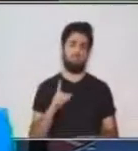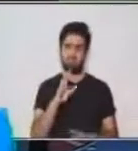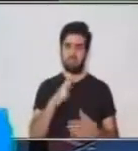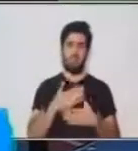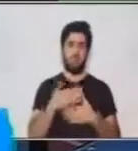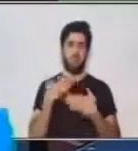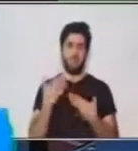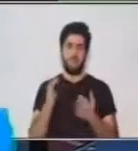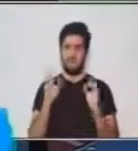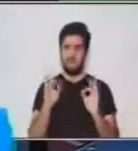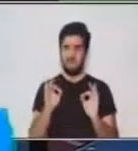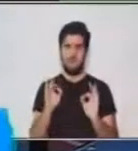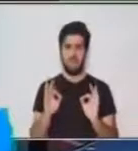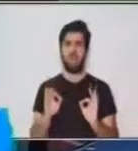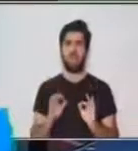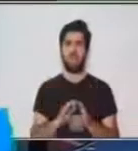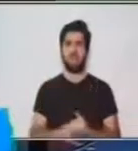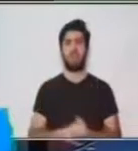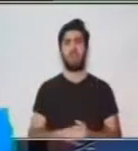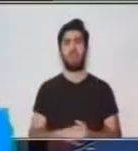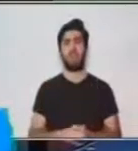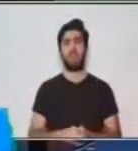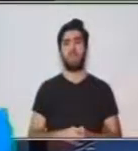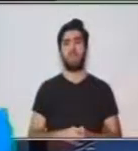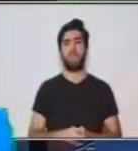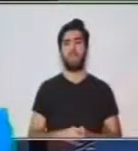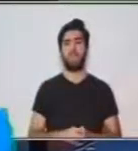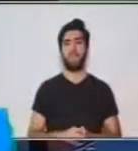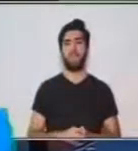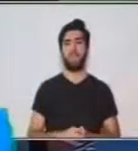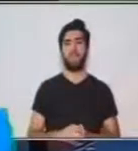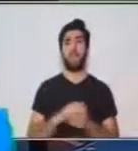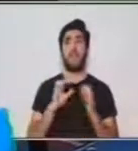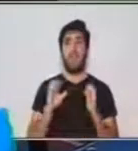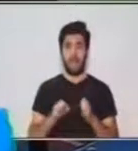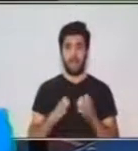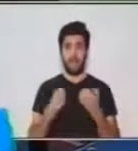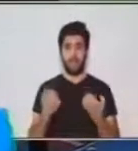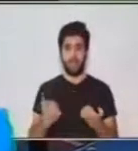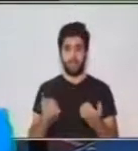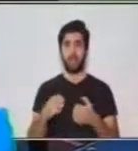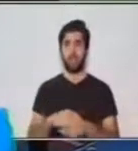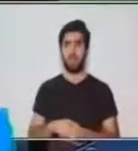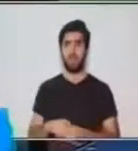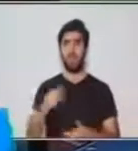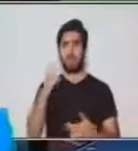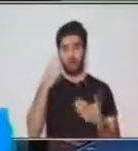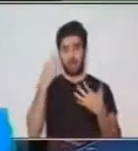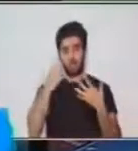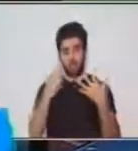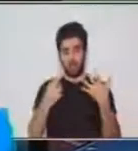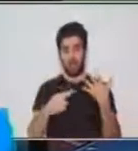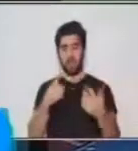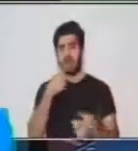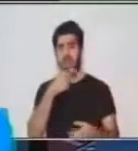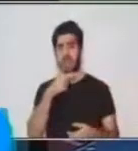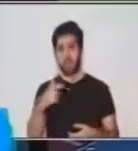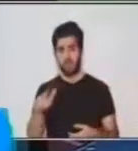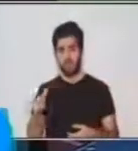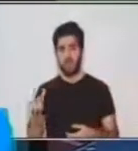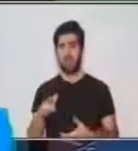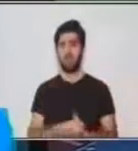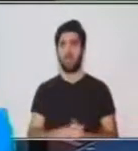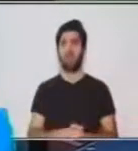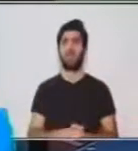muy rebuscadas. Entonces, los registros lingüísticos tienen un registro formal